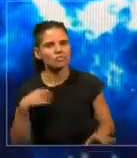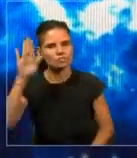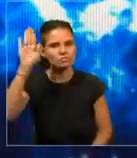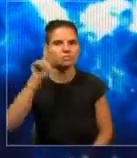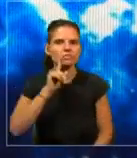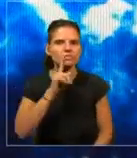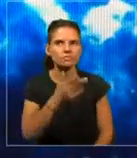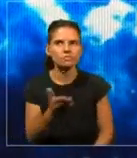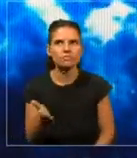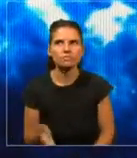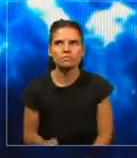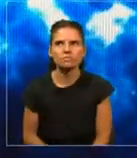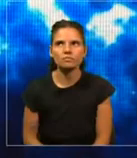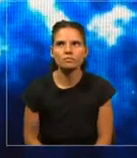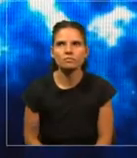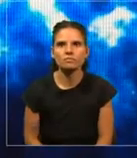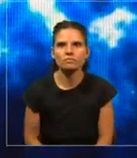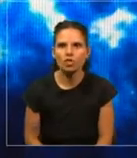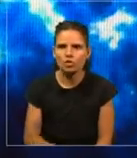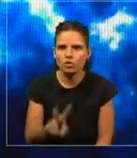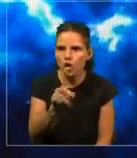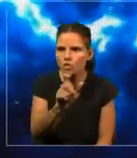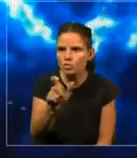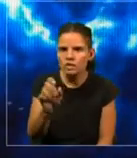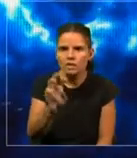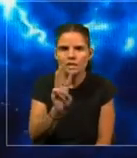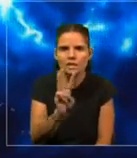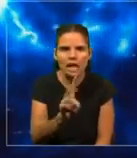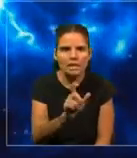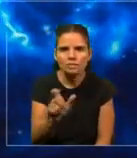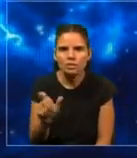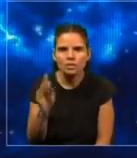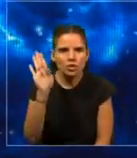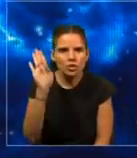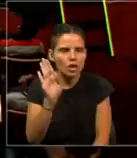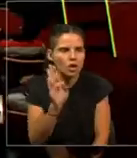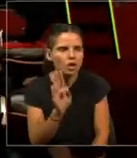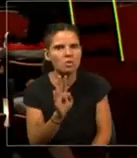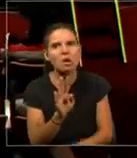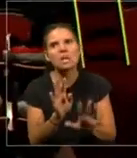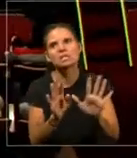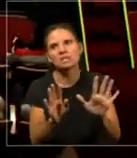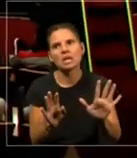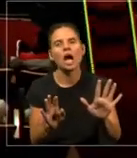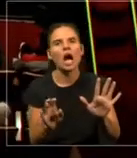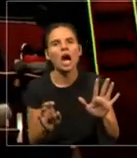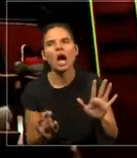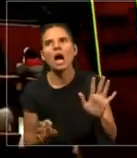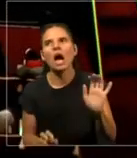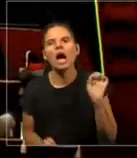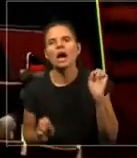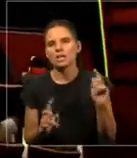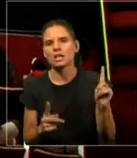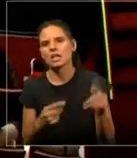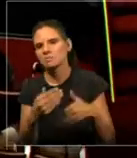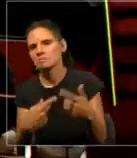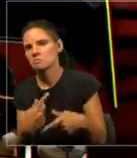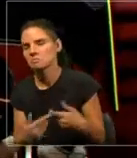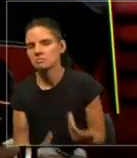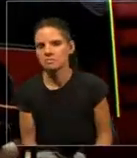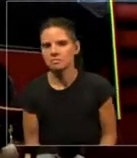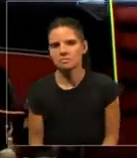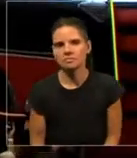Oh, dos personas, tres en esta audiencia, cuatro, cinco, bueno, vamos ganando, parece que estamos haciendo una